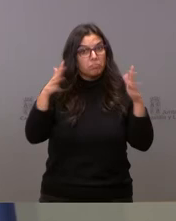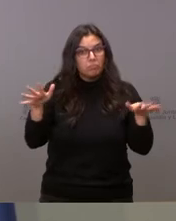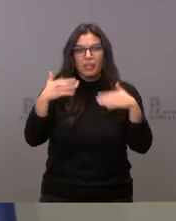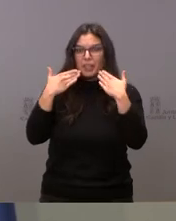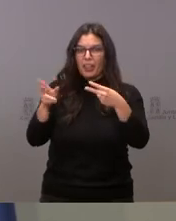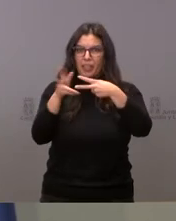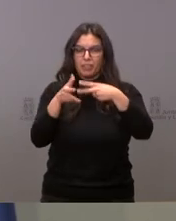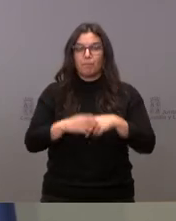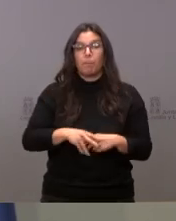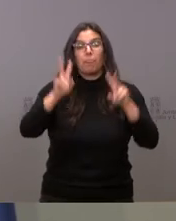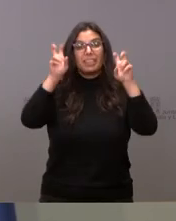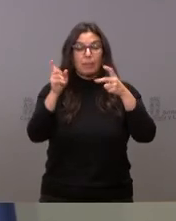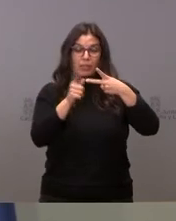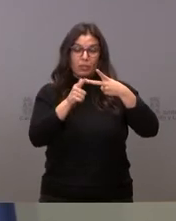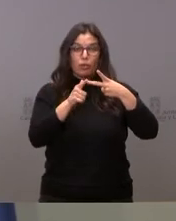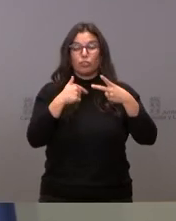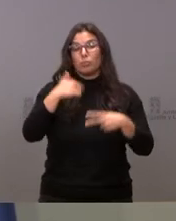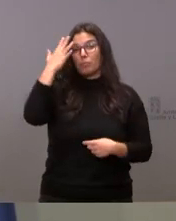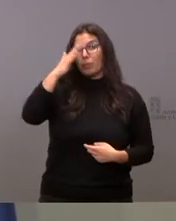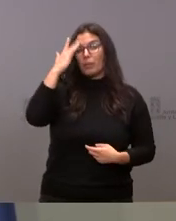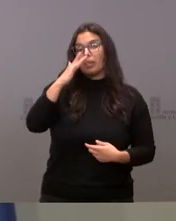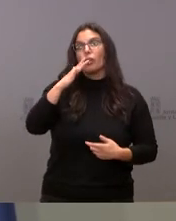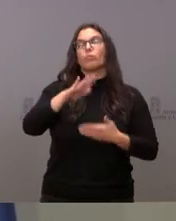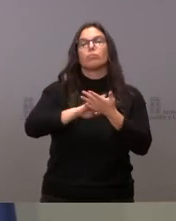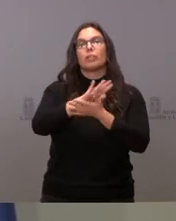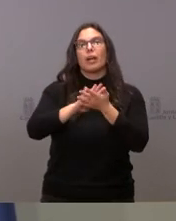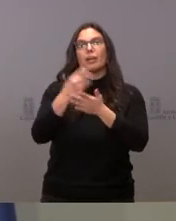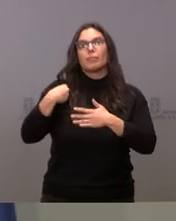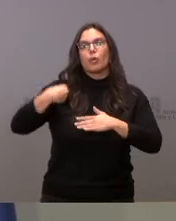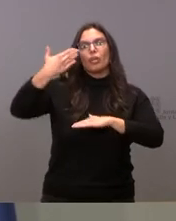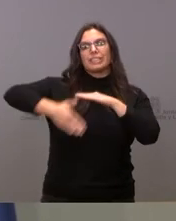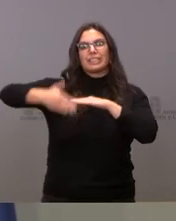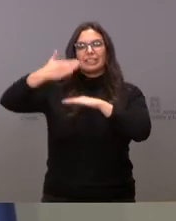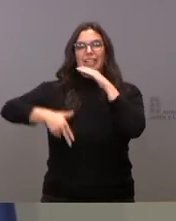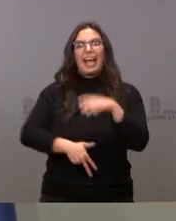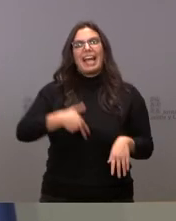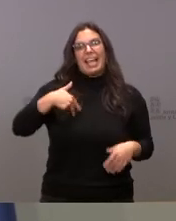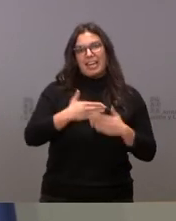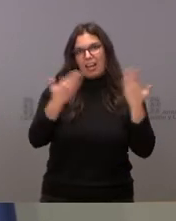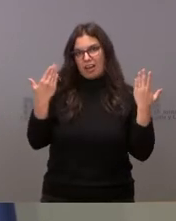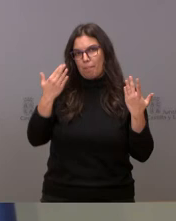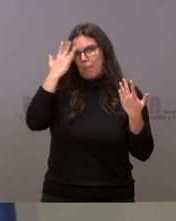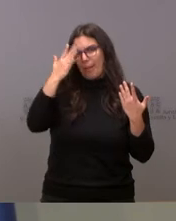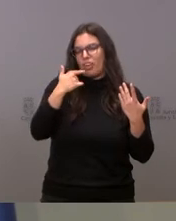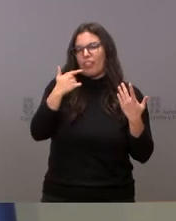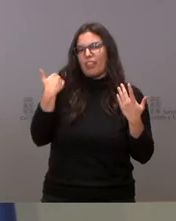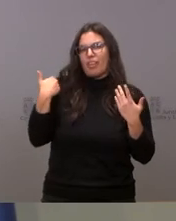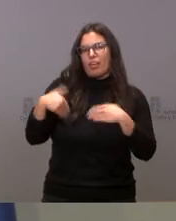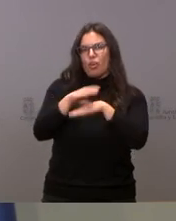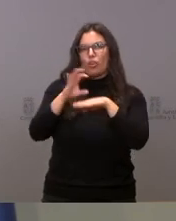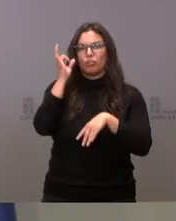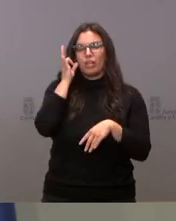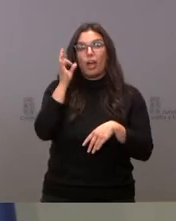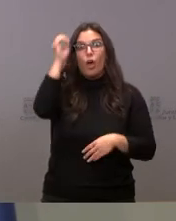Sobre las restricciones a la hostelería, supongo que se refieren a las declaraciones que no habrá restricciones generalizadas, que en principio la opinión de